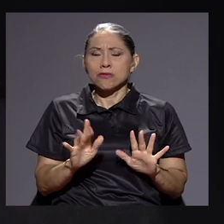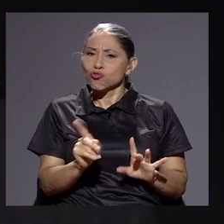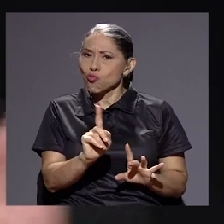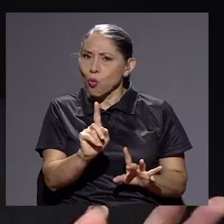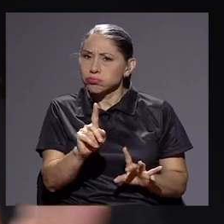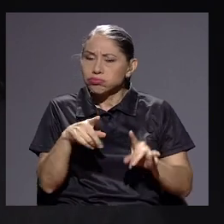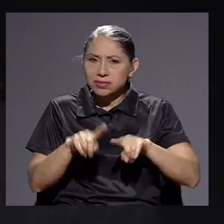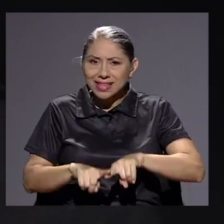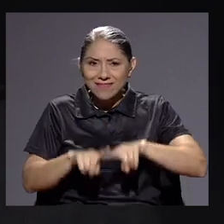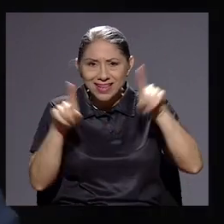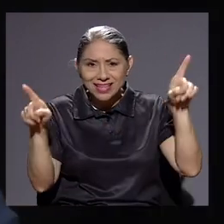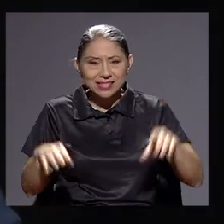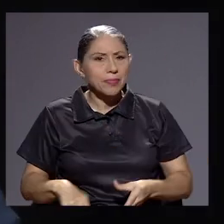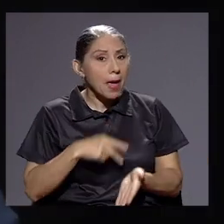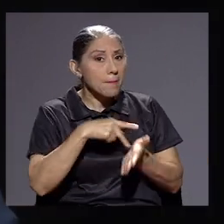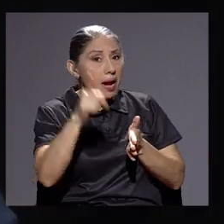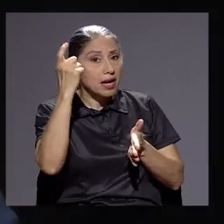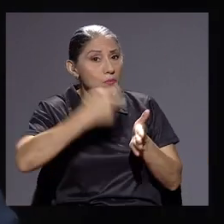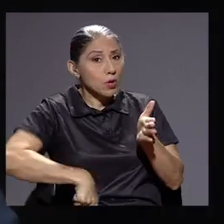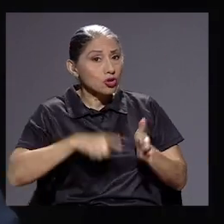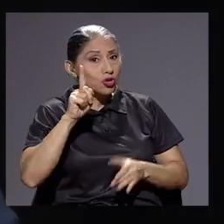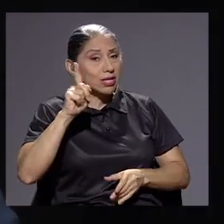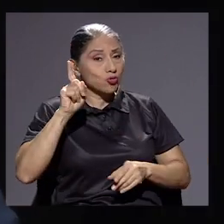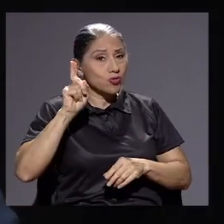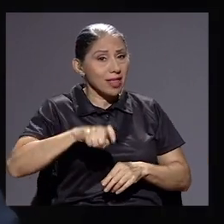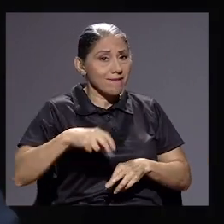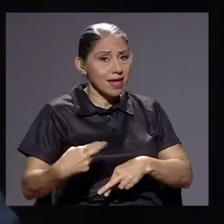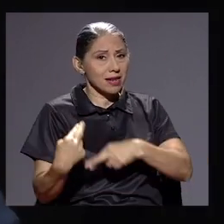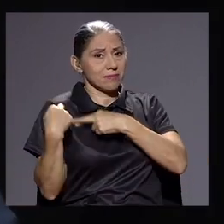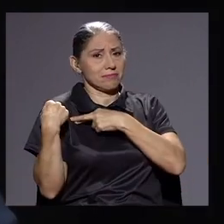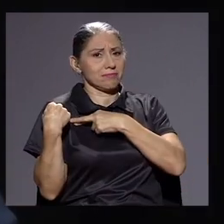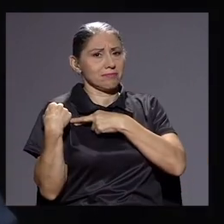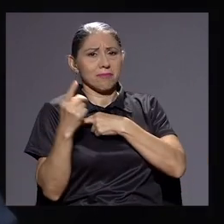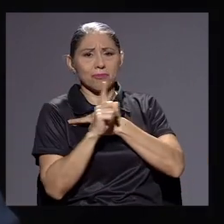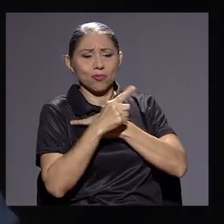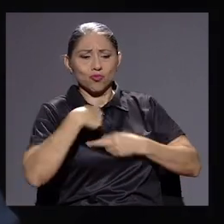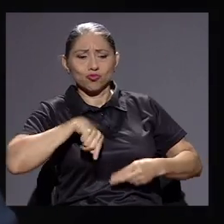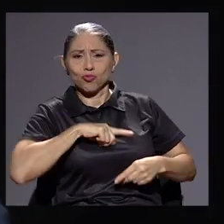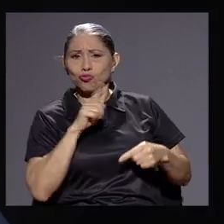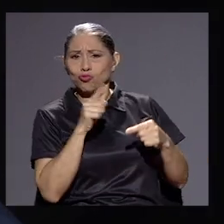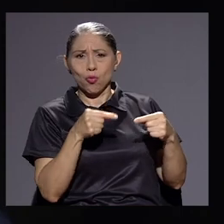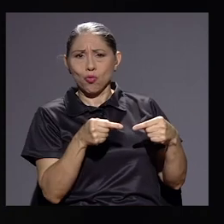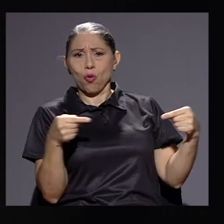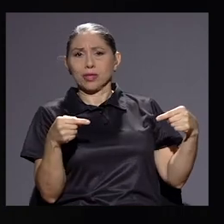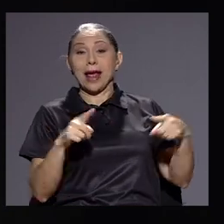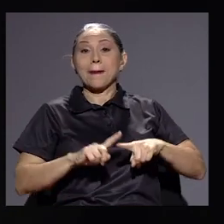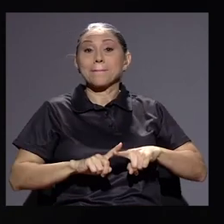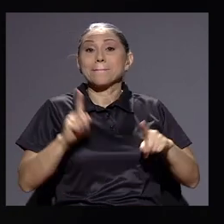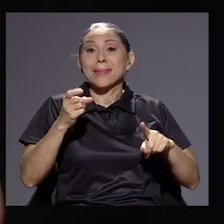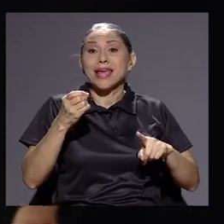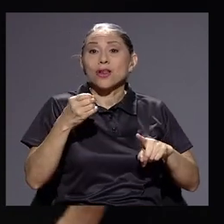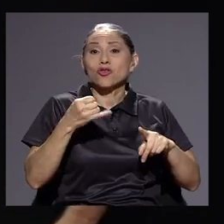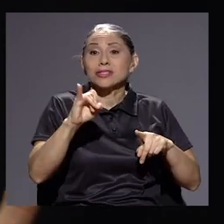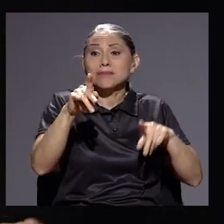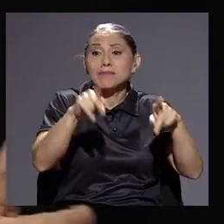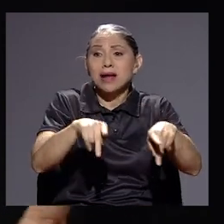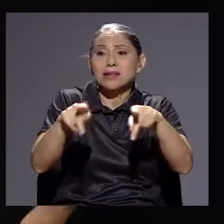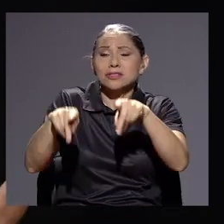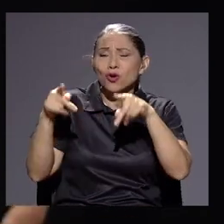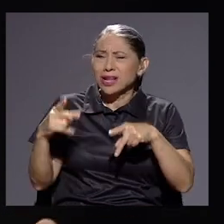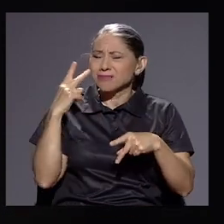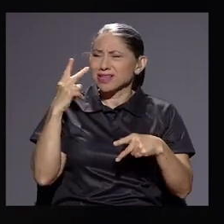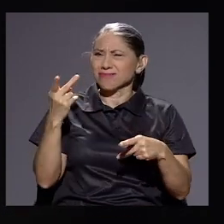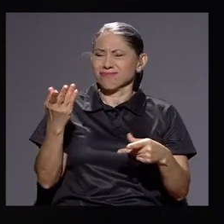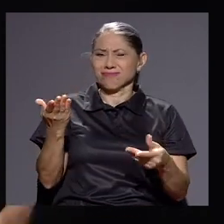es una gran diferencia. Pagar los impuestos es un deber y nadie estaría en contra de eso, pero cuando las personas o la ciudadanía ve ese